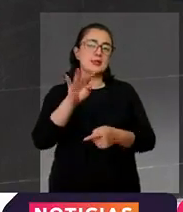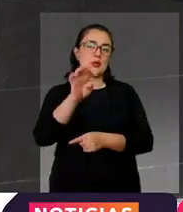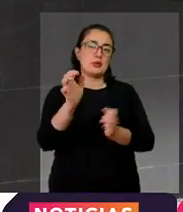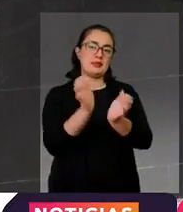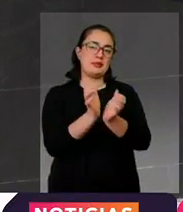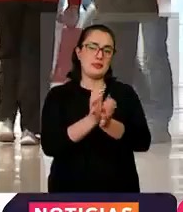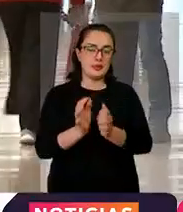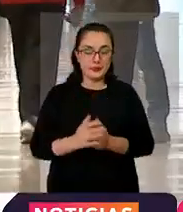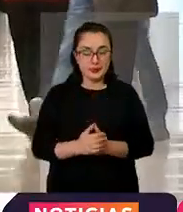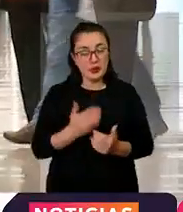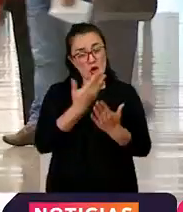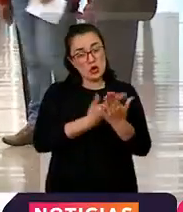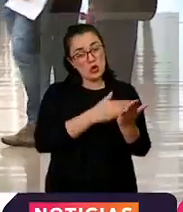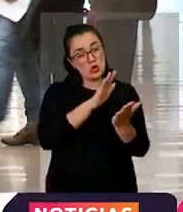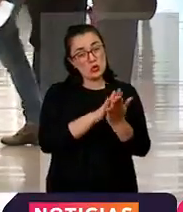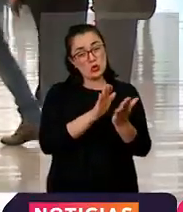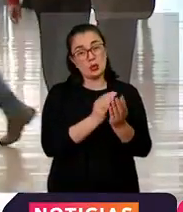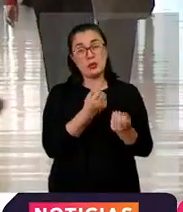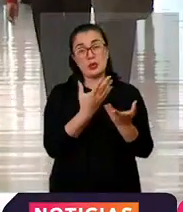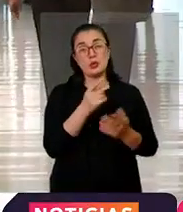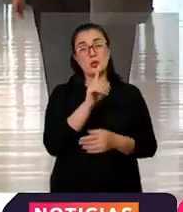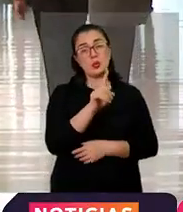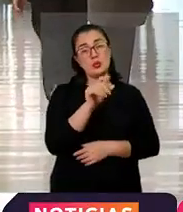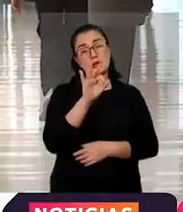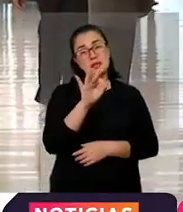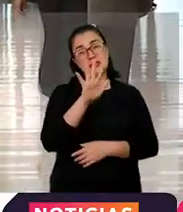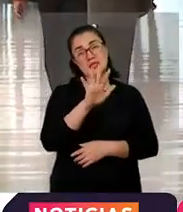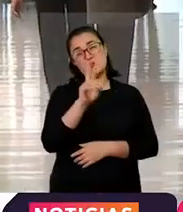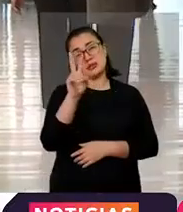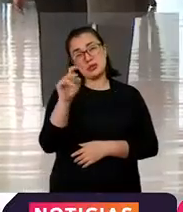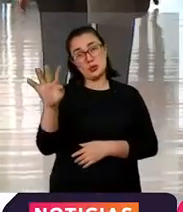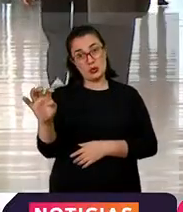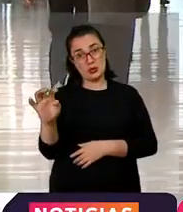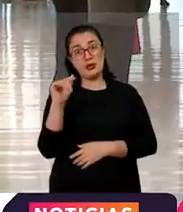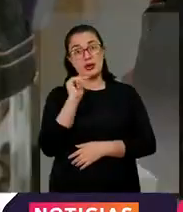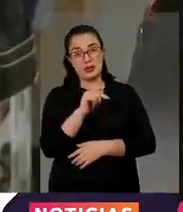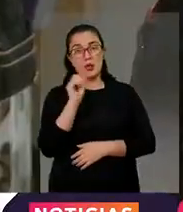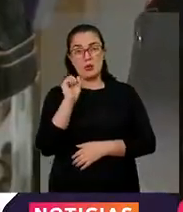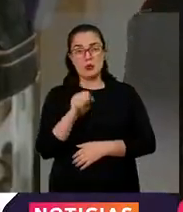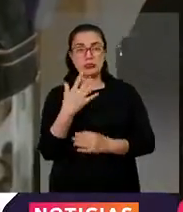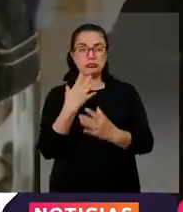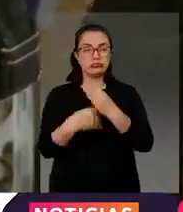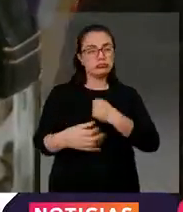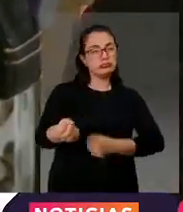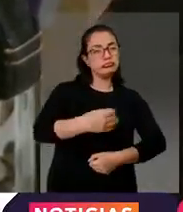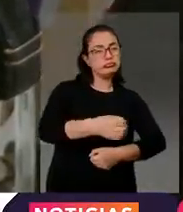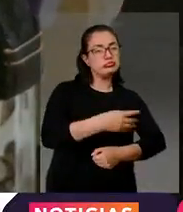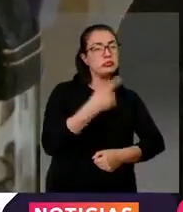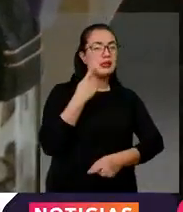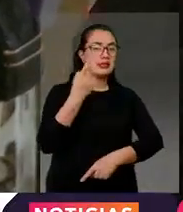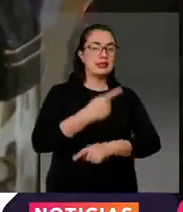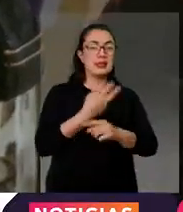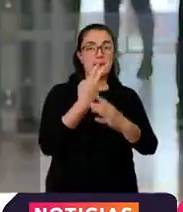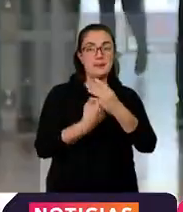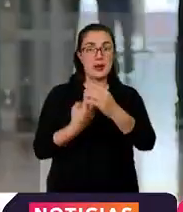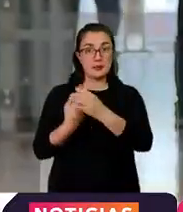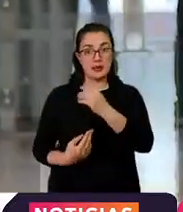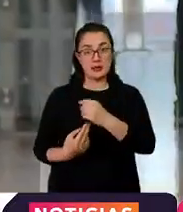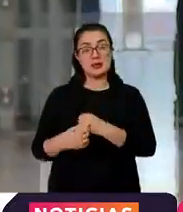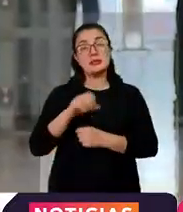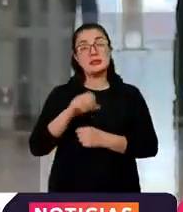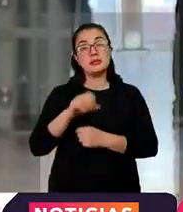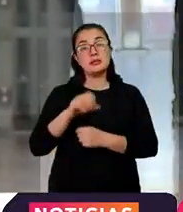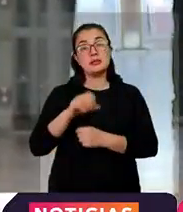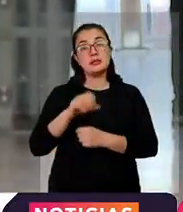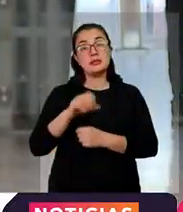terminados en 1, 3, 5, 7 y 9 podrán salir a abastecerse los días pares y los terminados en 0, 2, 4, 6